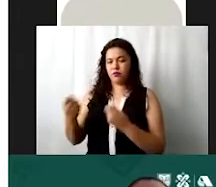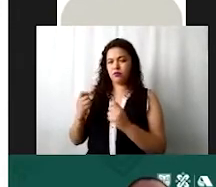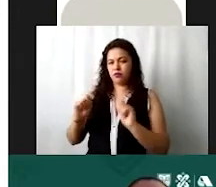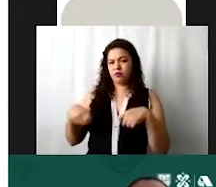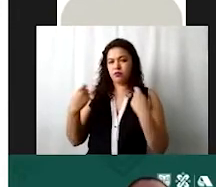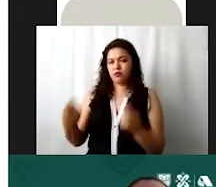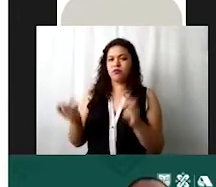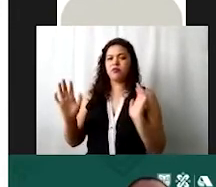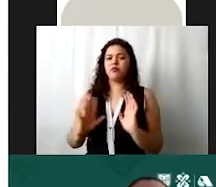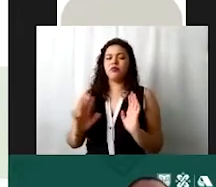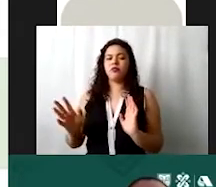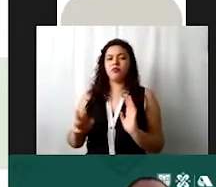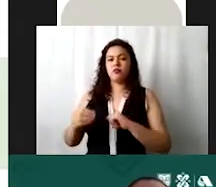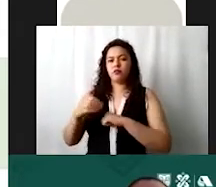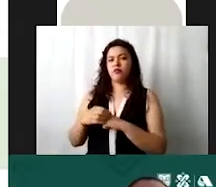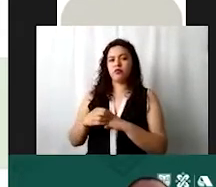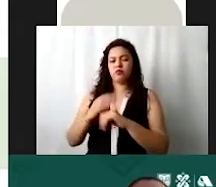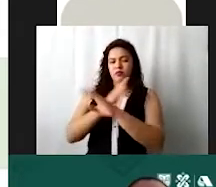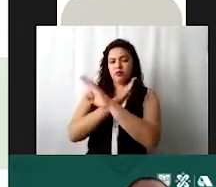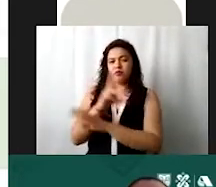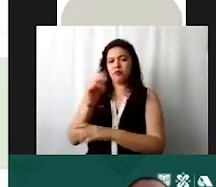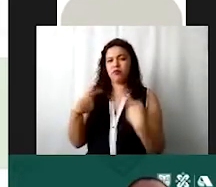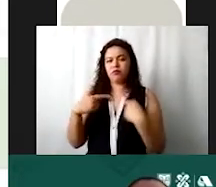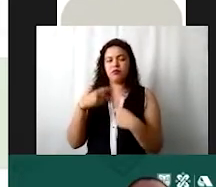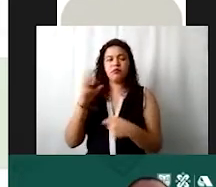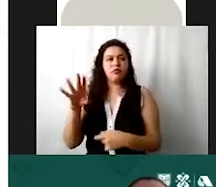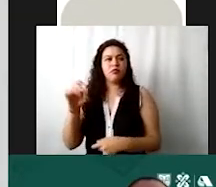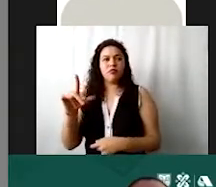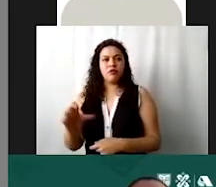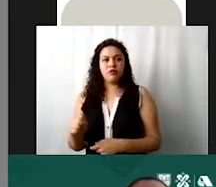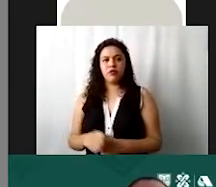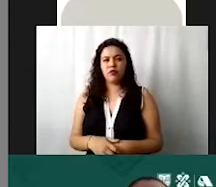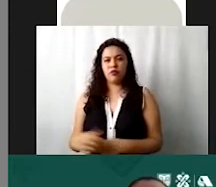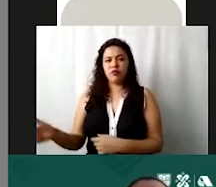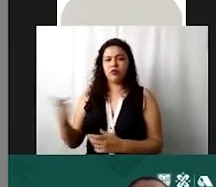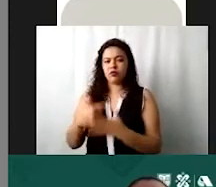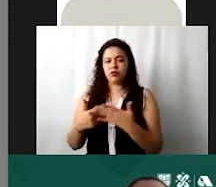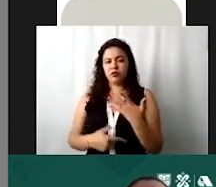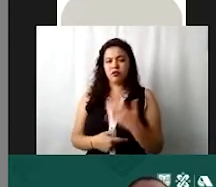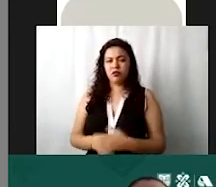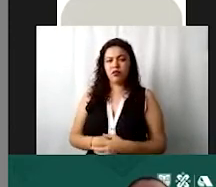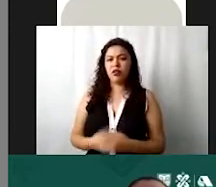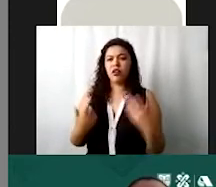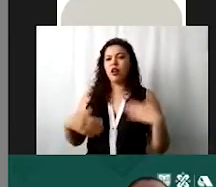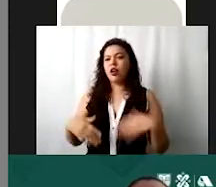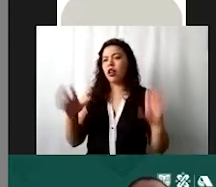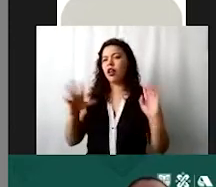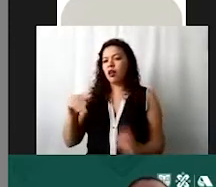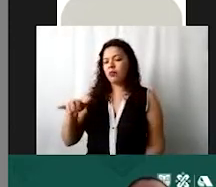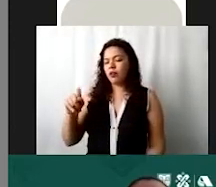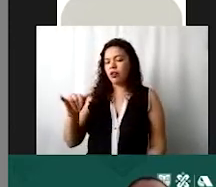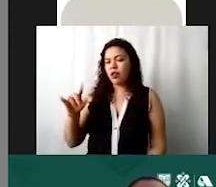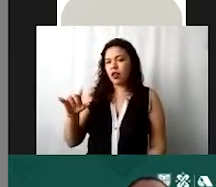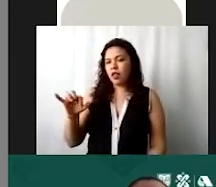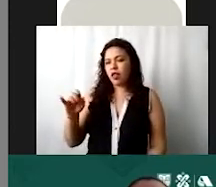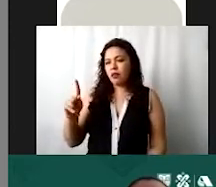agregamos en efectivo no restringido de personas morales y agregamos otra cuenta vamos a suponer que el monte de piedad nos da un